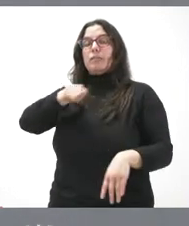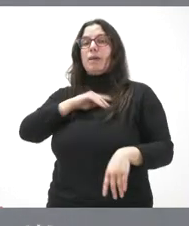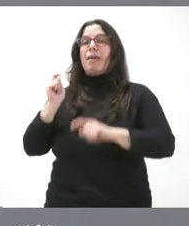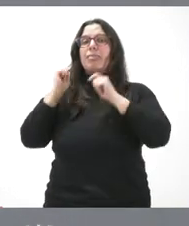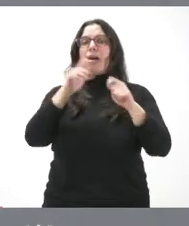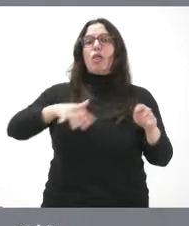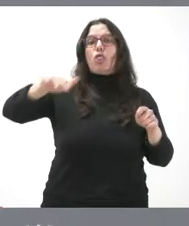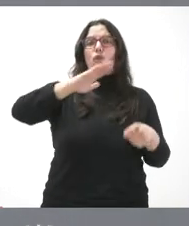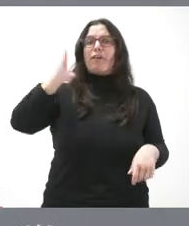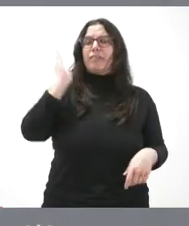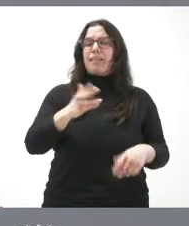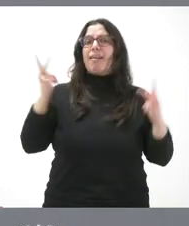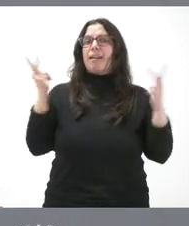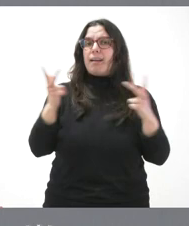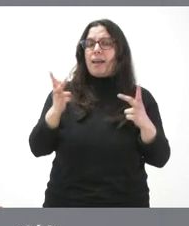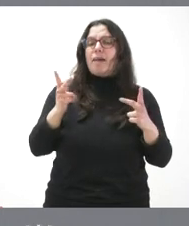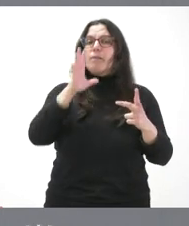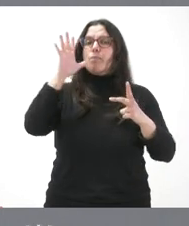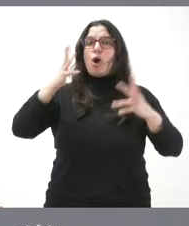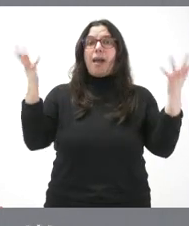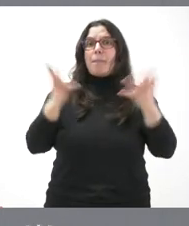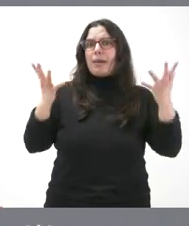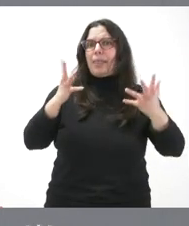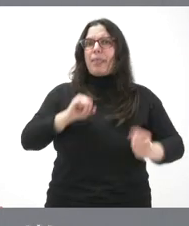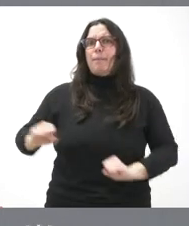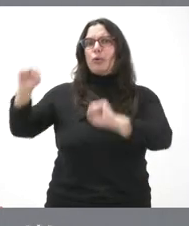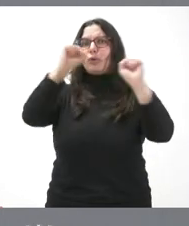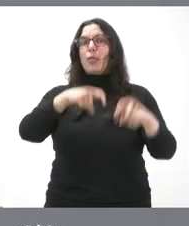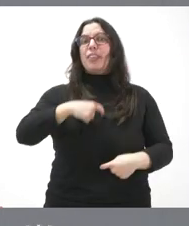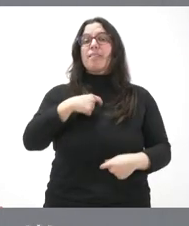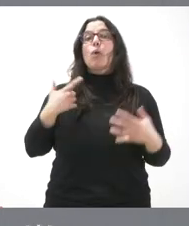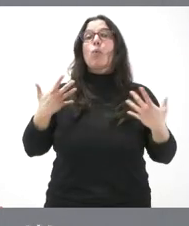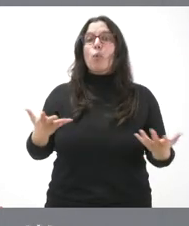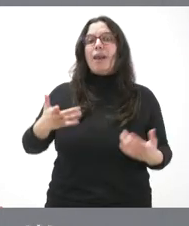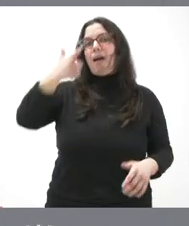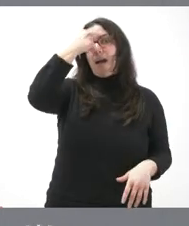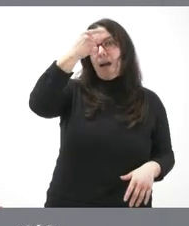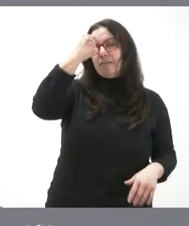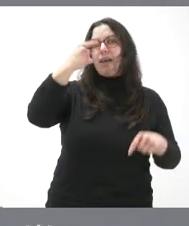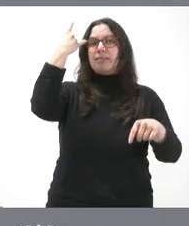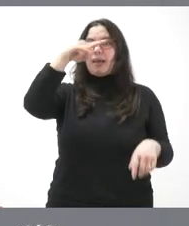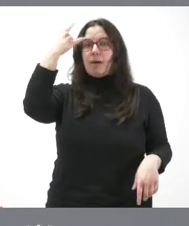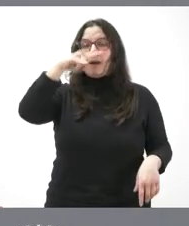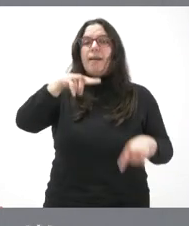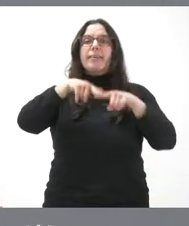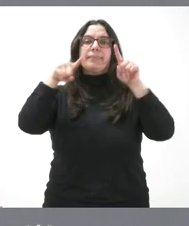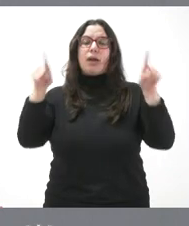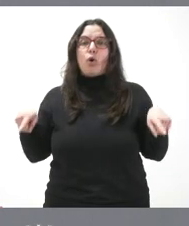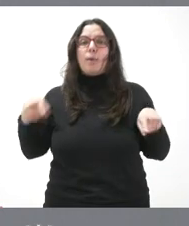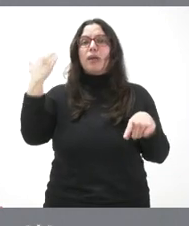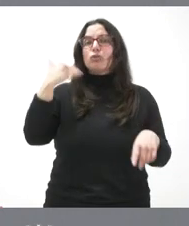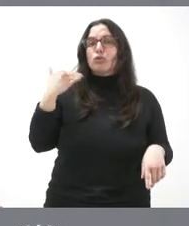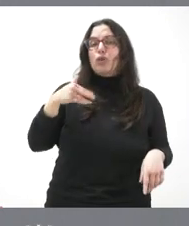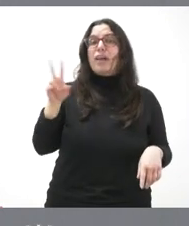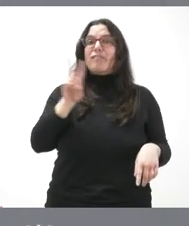zona afectada gravemente por emergencia de protección civil a Ávila, Salamanca, Segovia, Soria